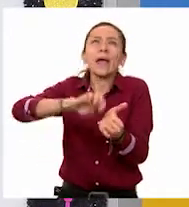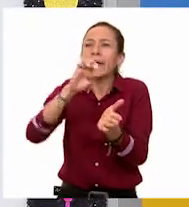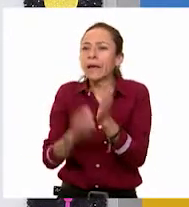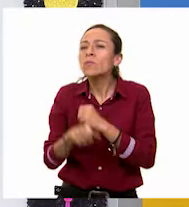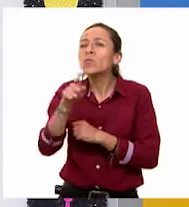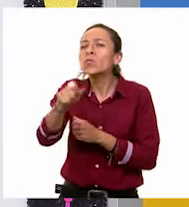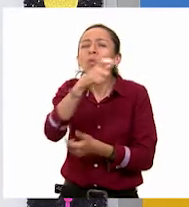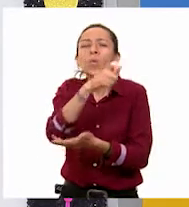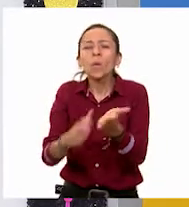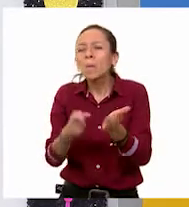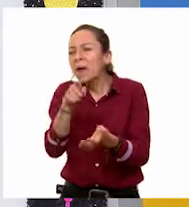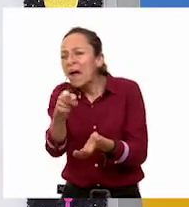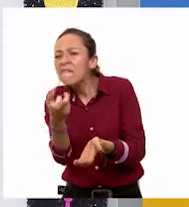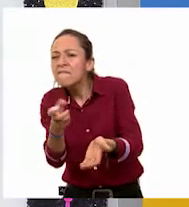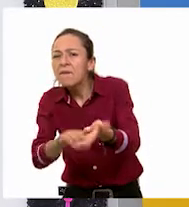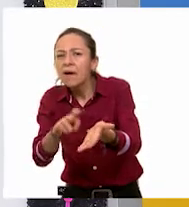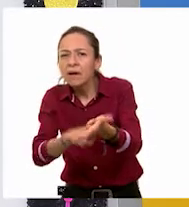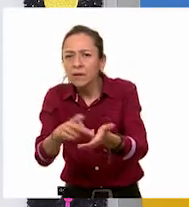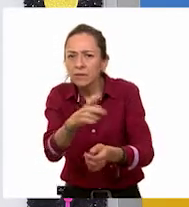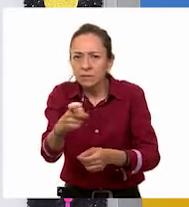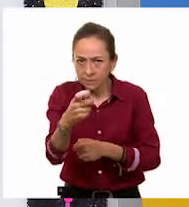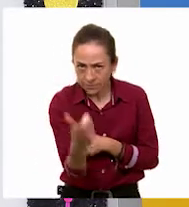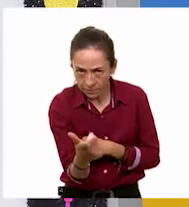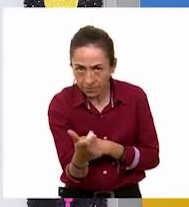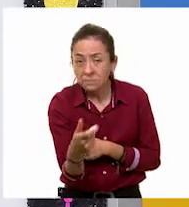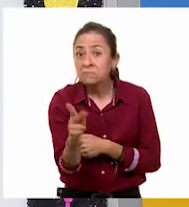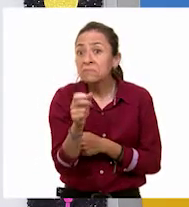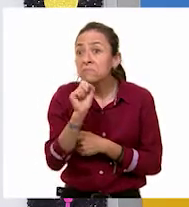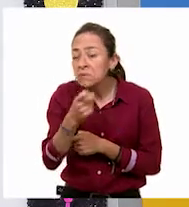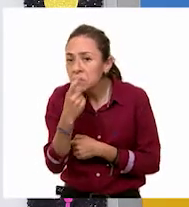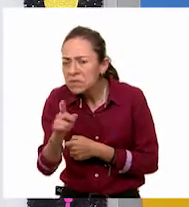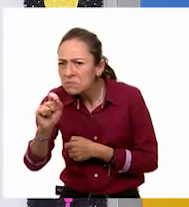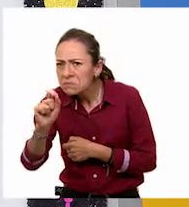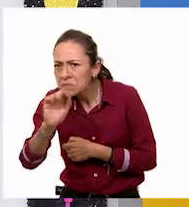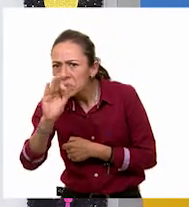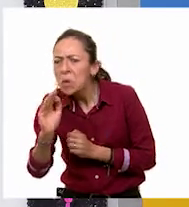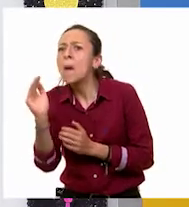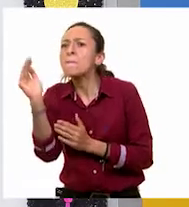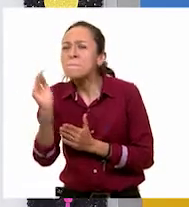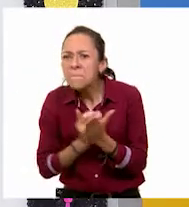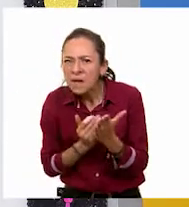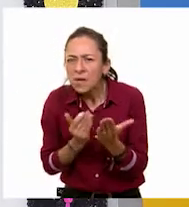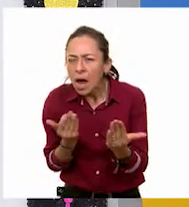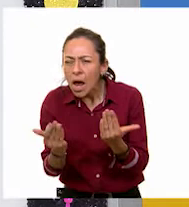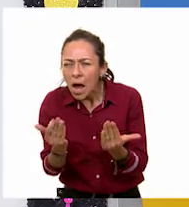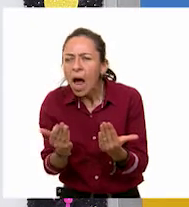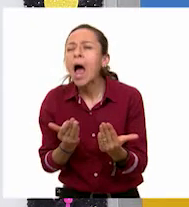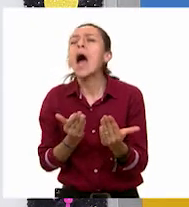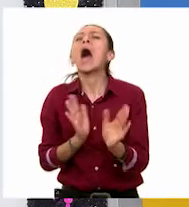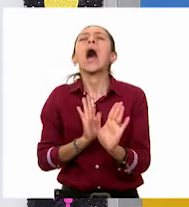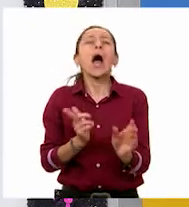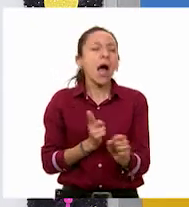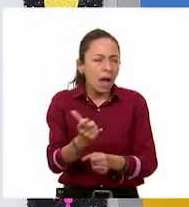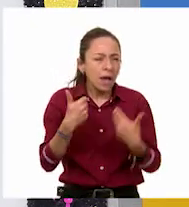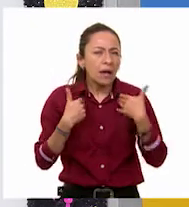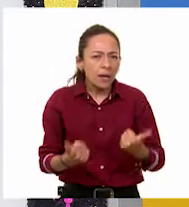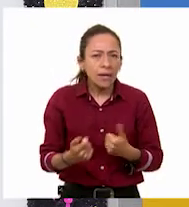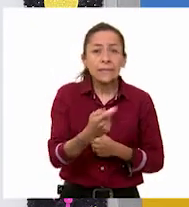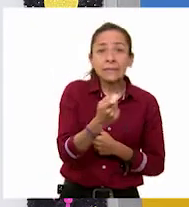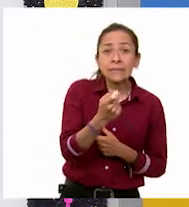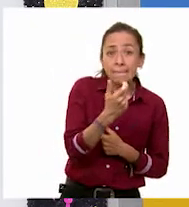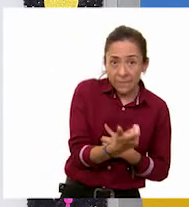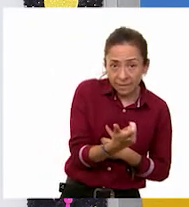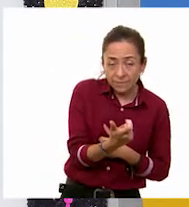y te dicen que ese producto tiene un descuento del 20%, equivale a decir que por cada 100 pesos te van a